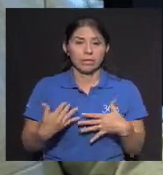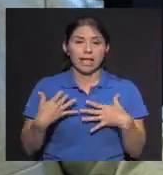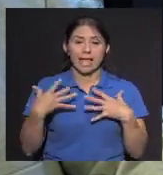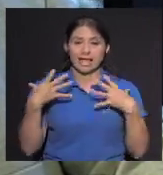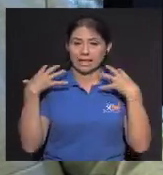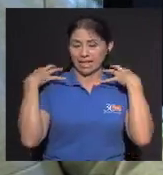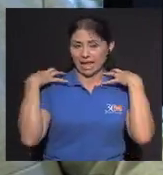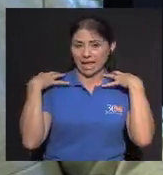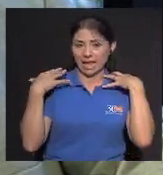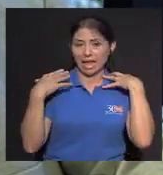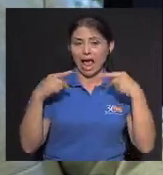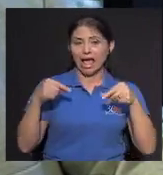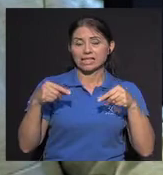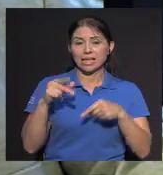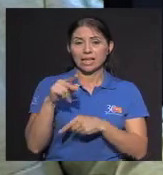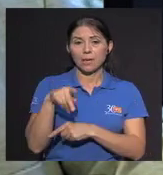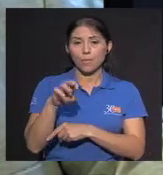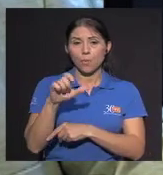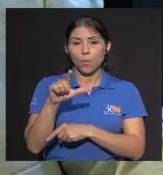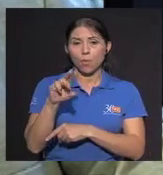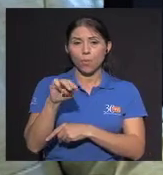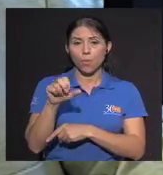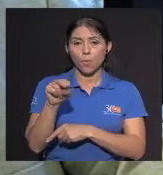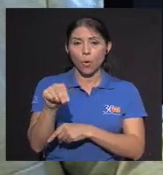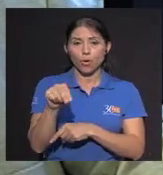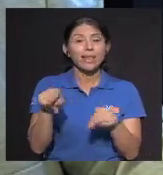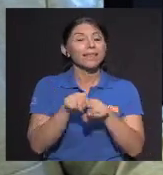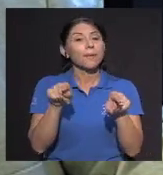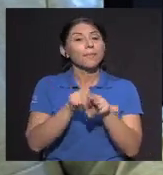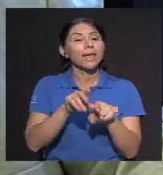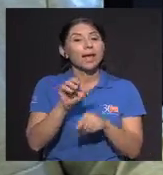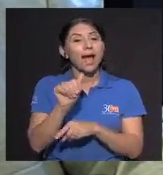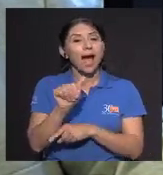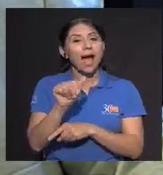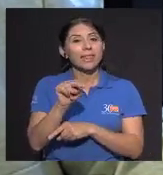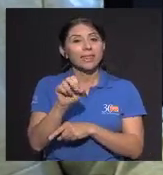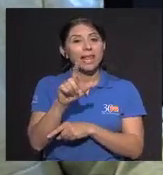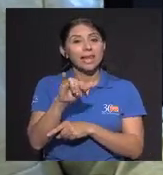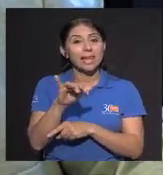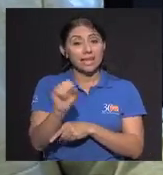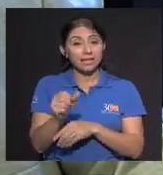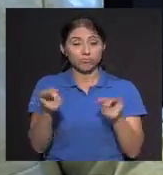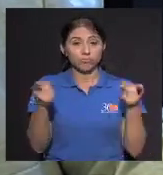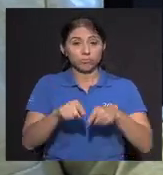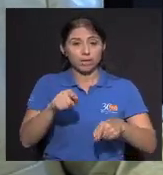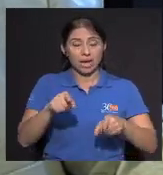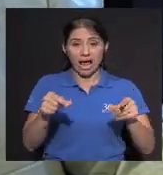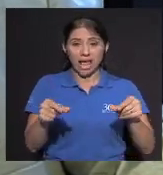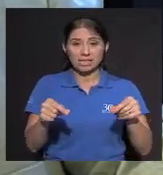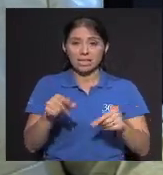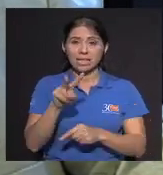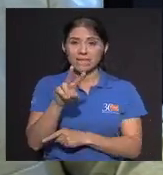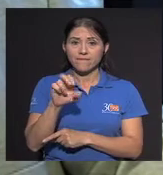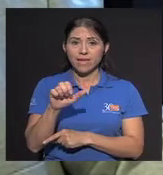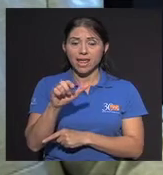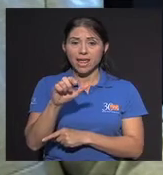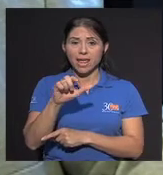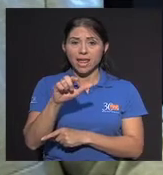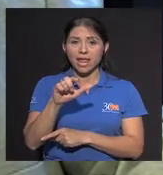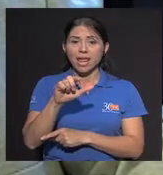aislantes Producen cáncer de pulmón Las anilines producen cáncer de vejiga El